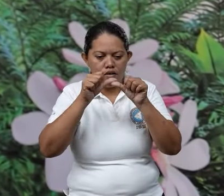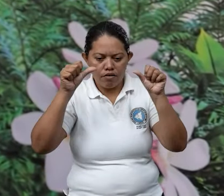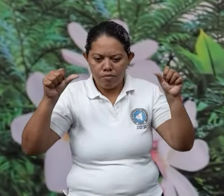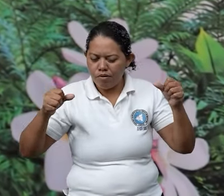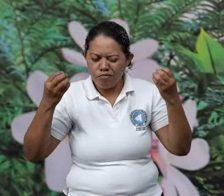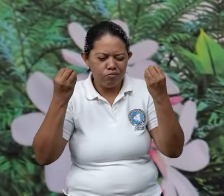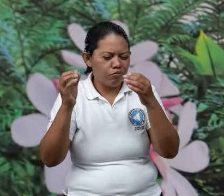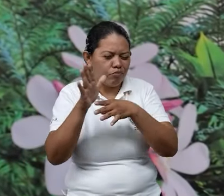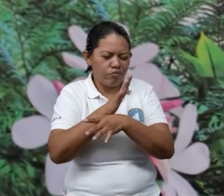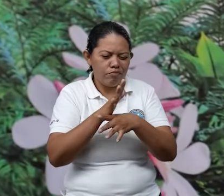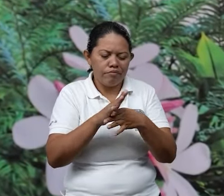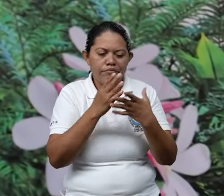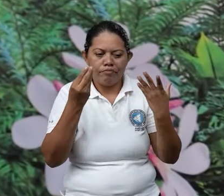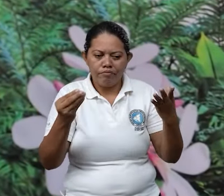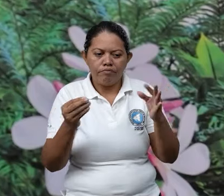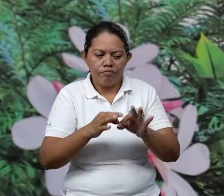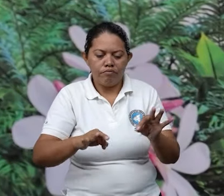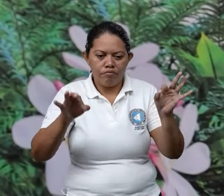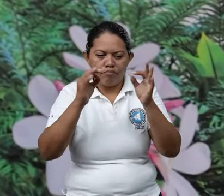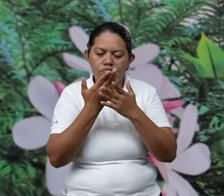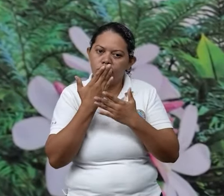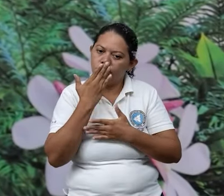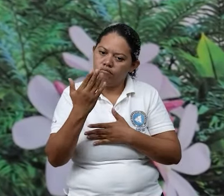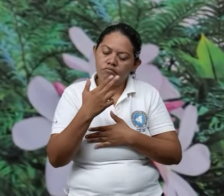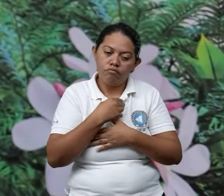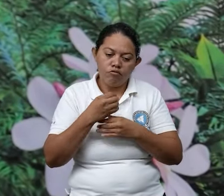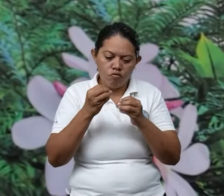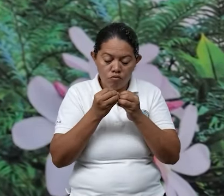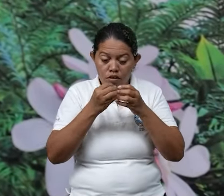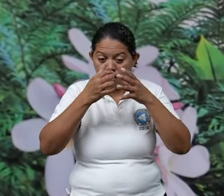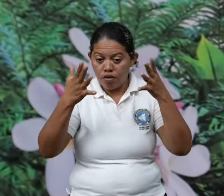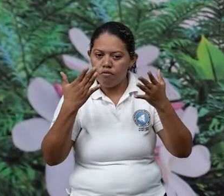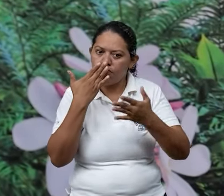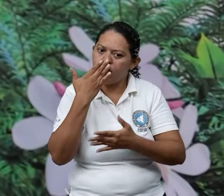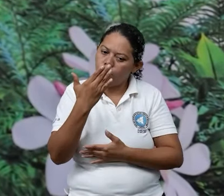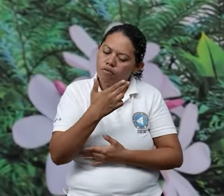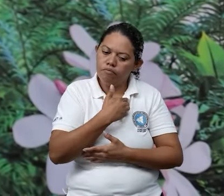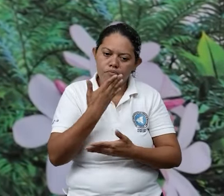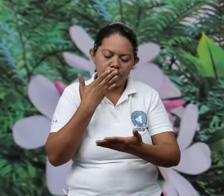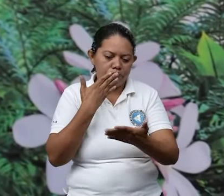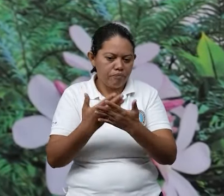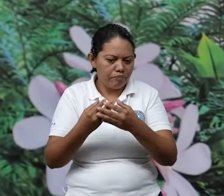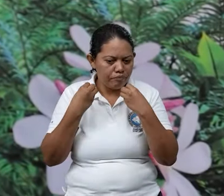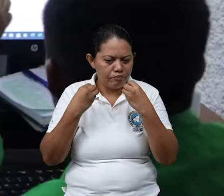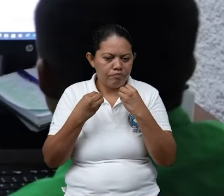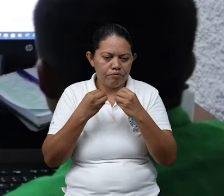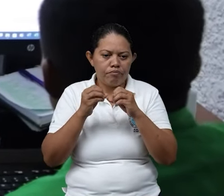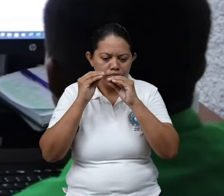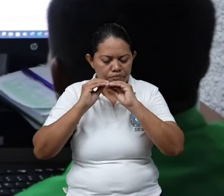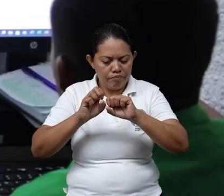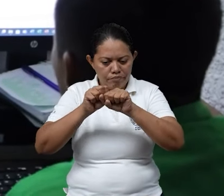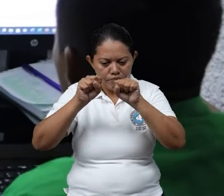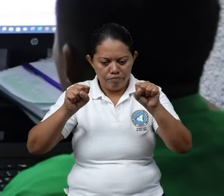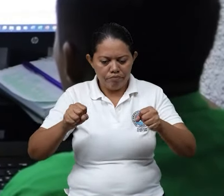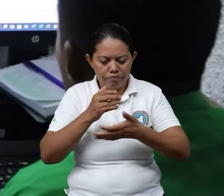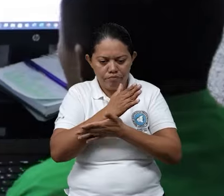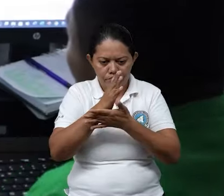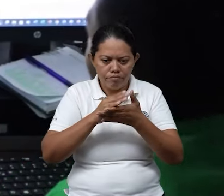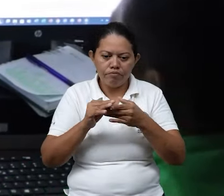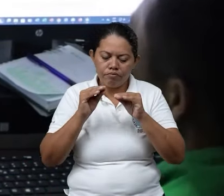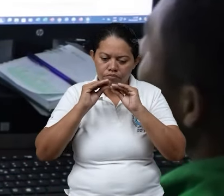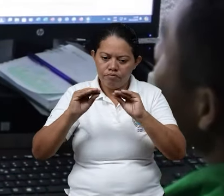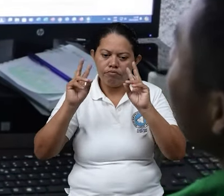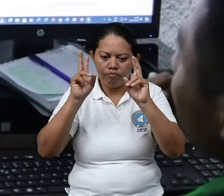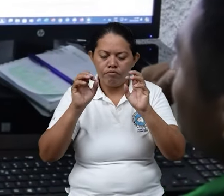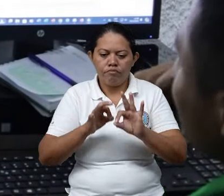etc Realmente es un curso bien completo y pues agradecido con los compañeros que nos están impartiendo acá el